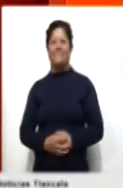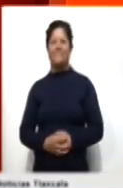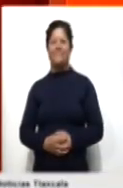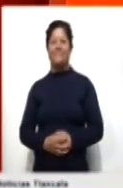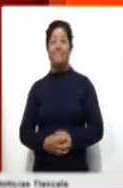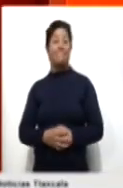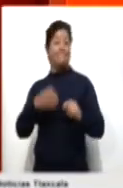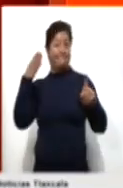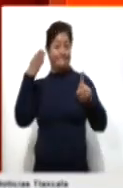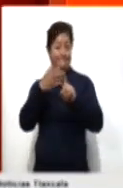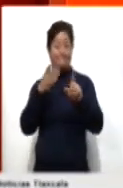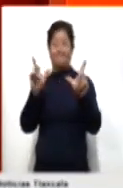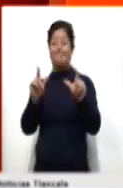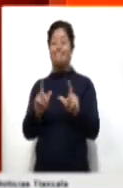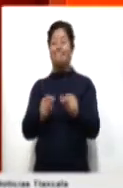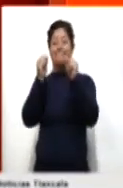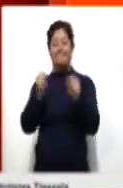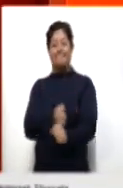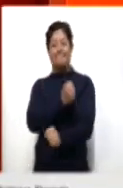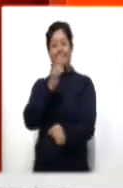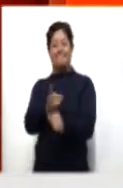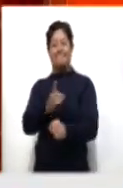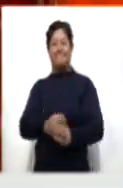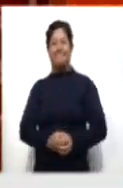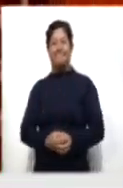Vamos directamente con las breves de la seguridad.